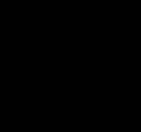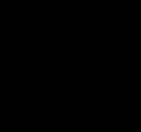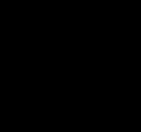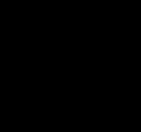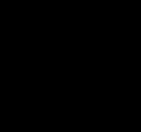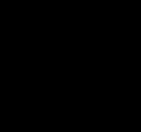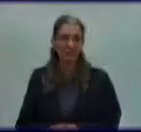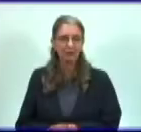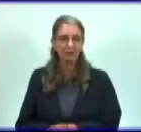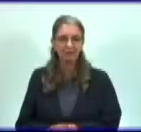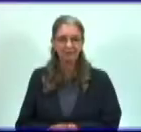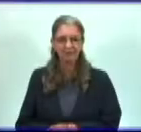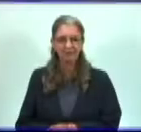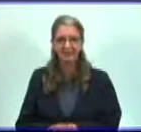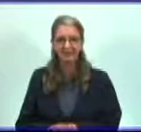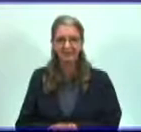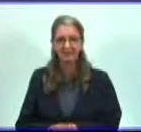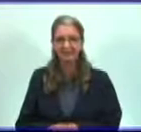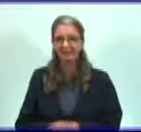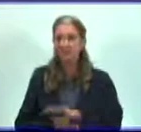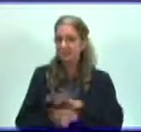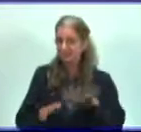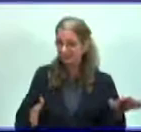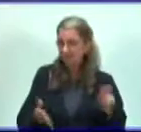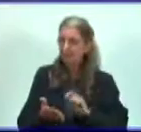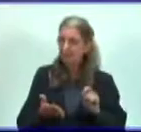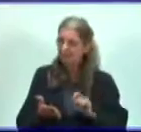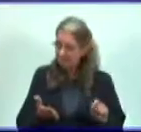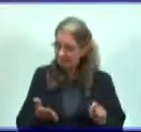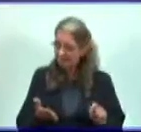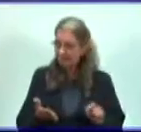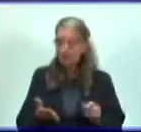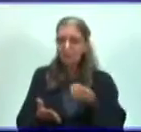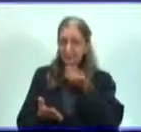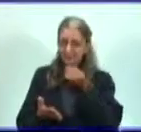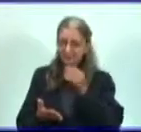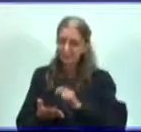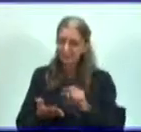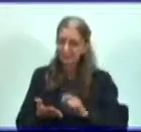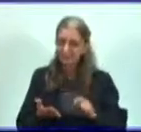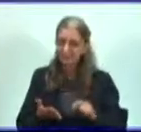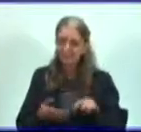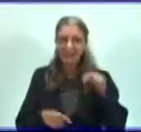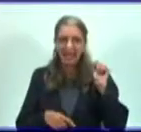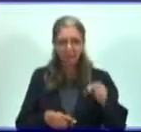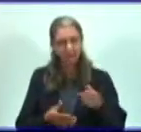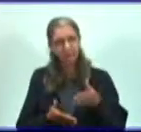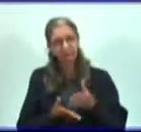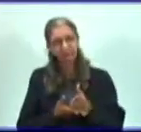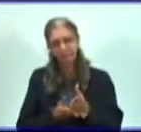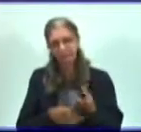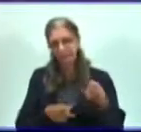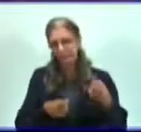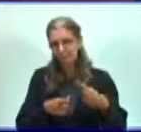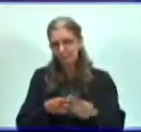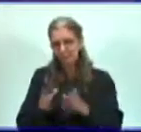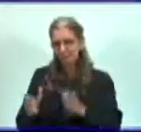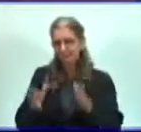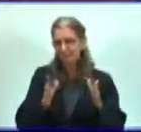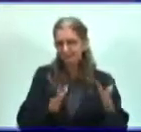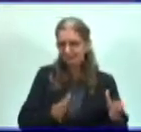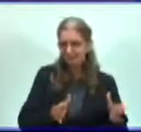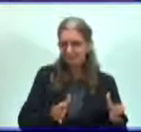¡Qué bueno! ¿Lo lograste? Vamos entonces a darle la continuación en un